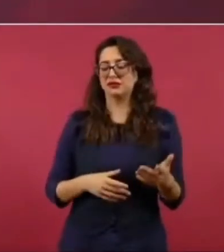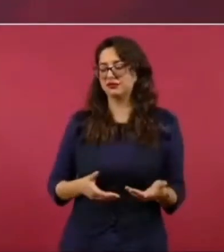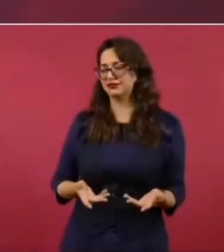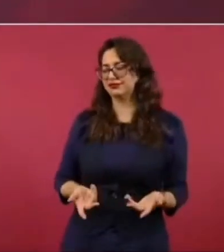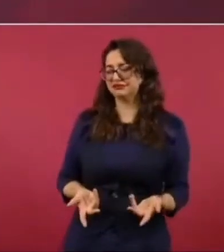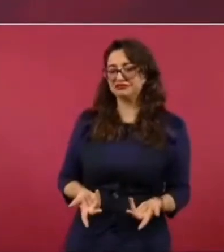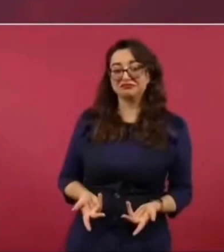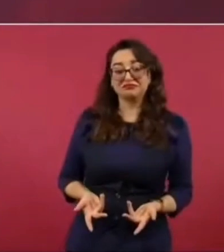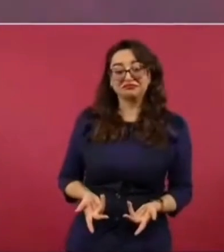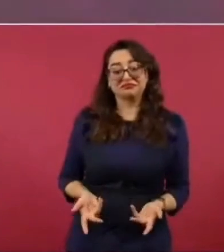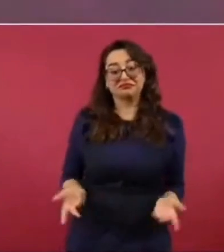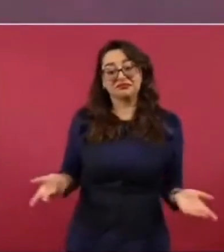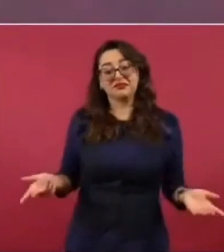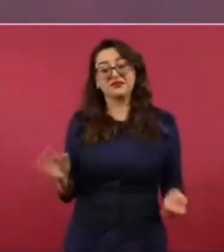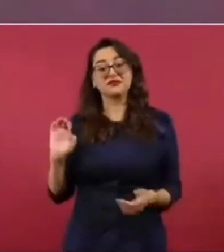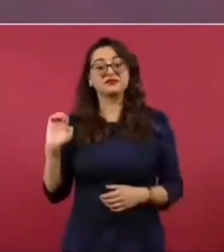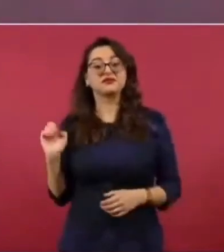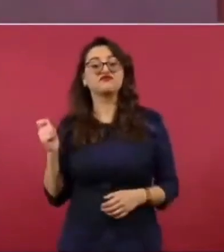presidencia,